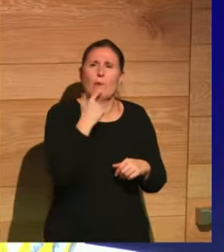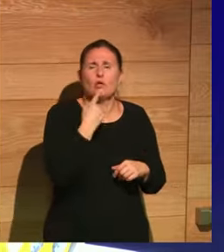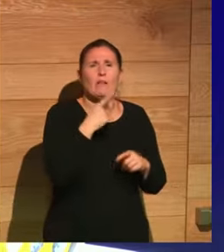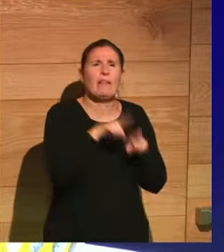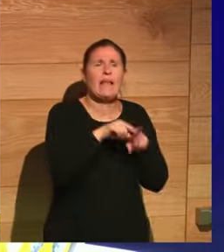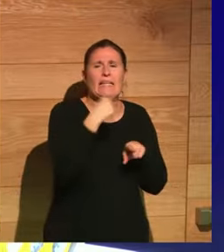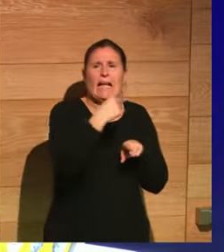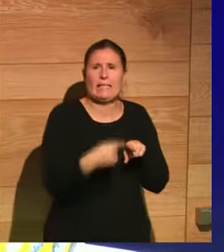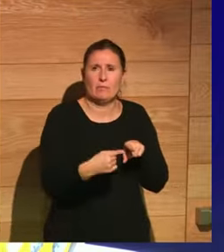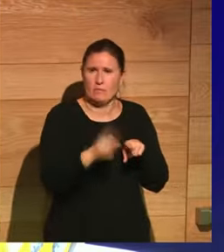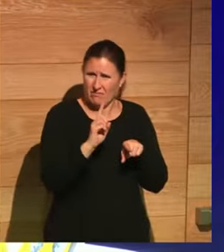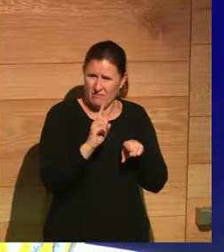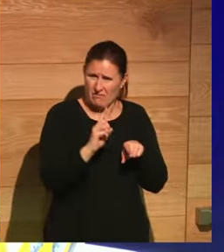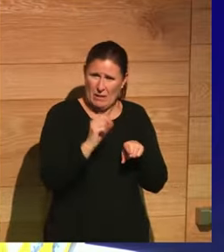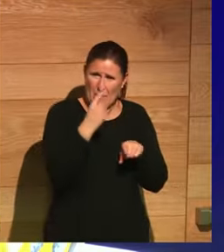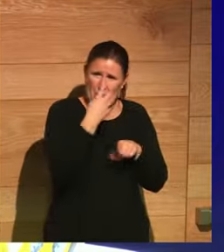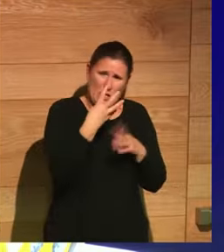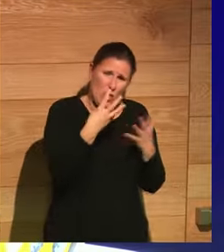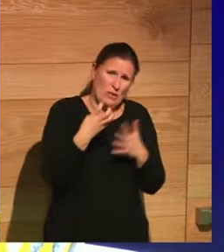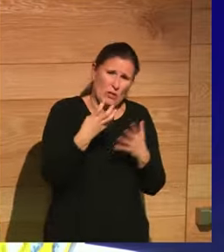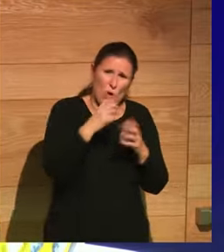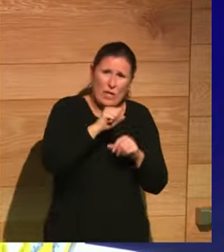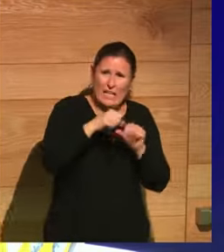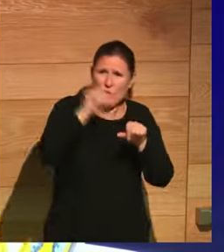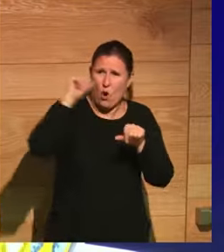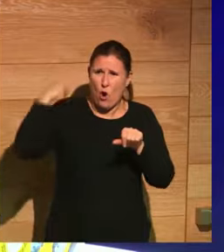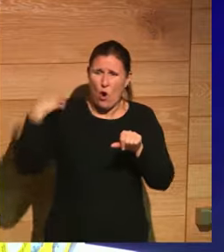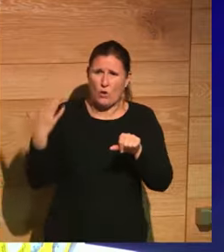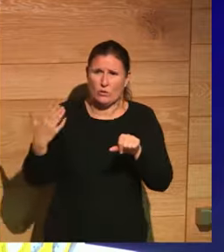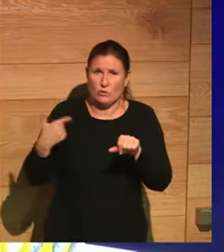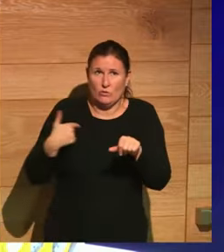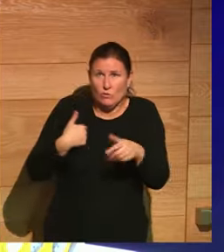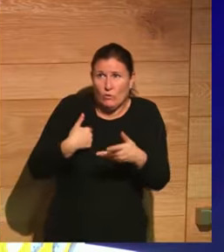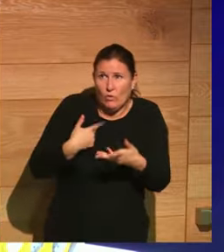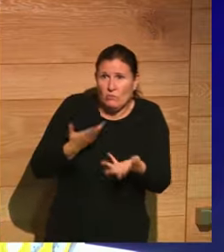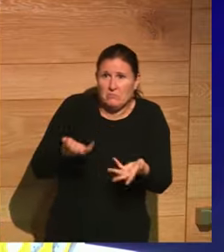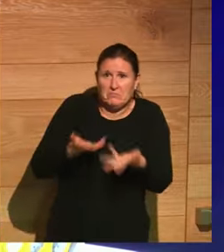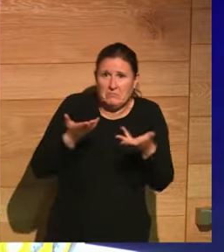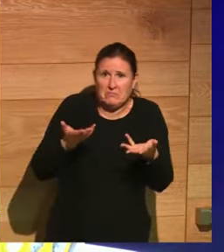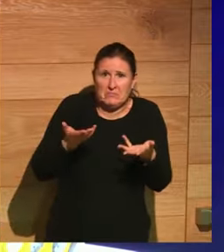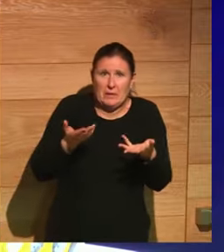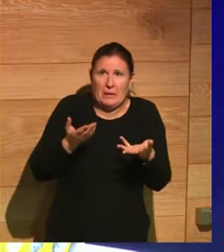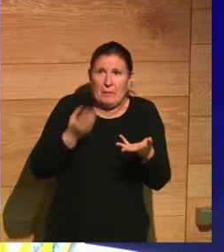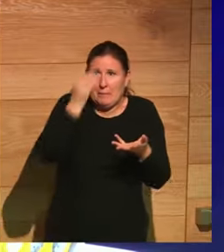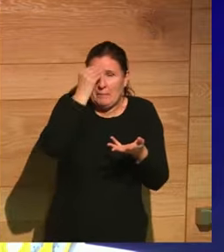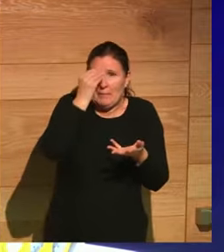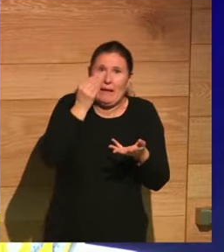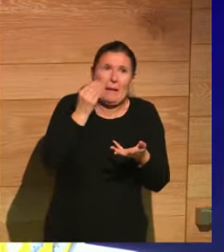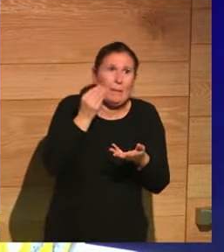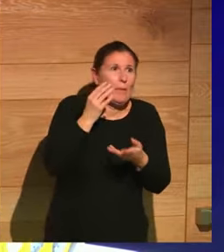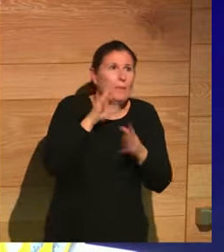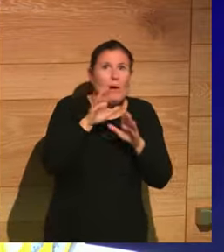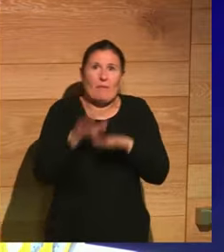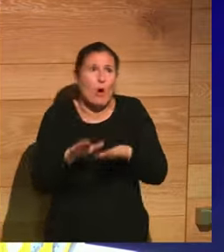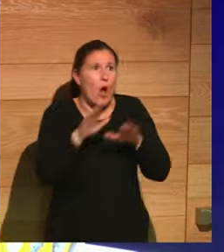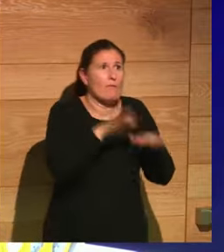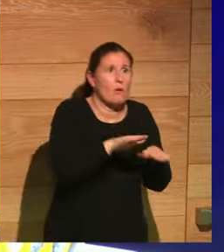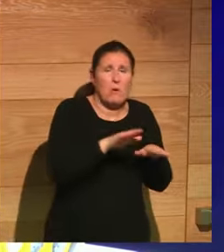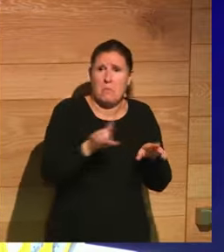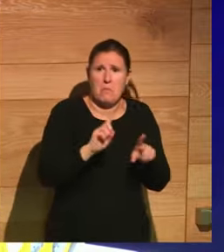no no vamos a ver esto hace 1900 años de ello yo no tengo ningún tipo de avenencia con ninguno de los dos bandos